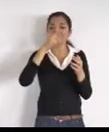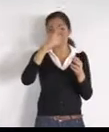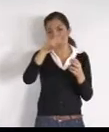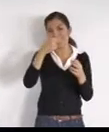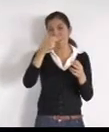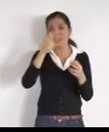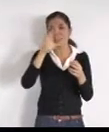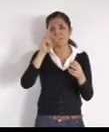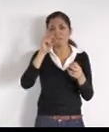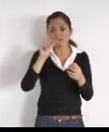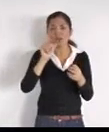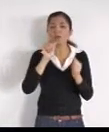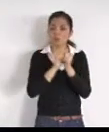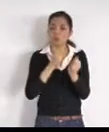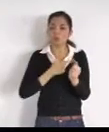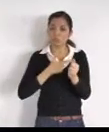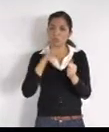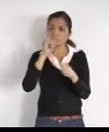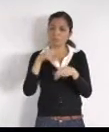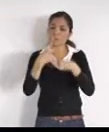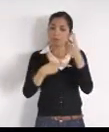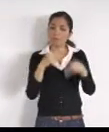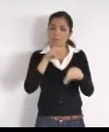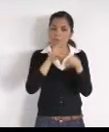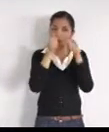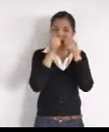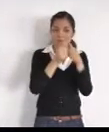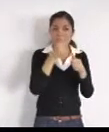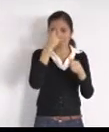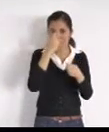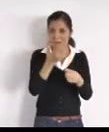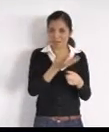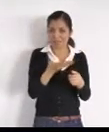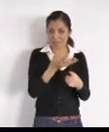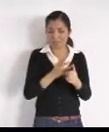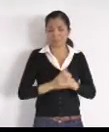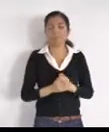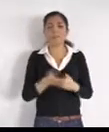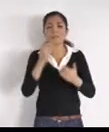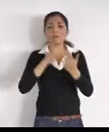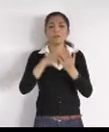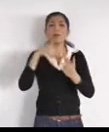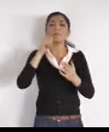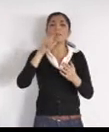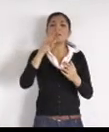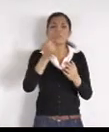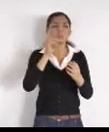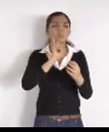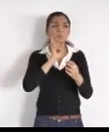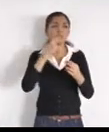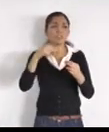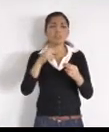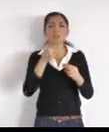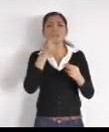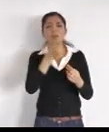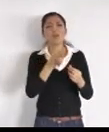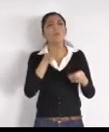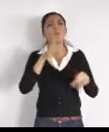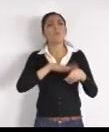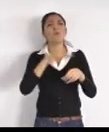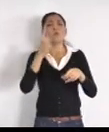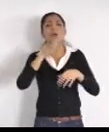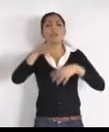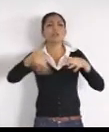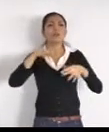Maggie Hernández, por el Facebook de gobierno, porque hacen tanto escándalo, por el aumento del transporte, la gente, ya no dice nada, ustedes, ni camión